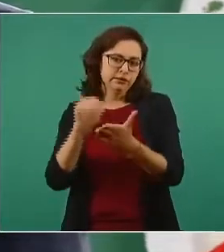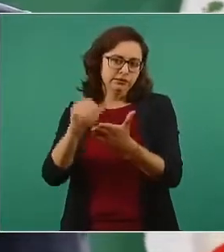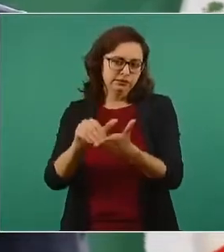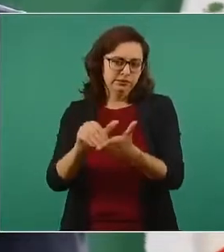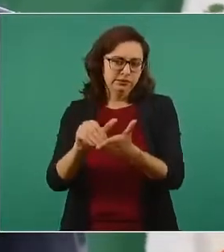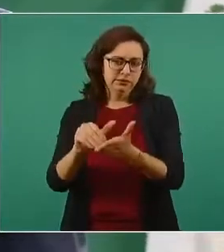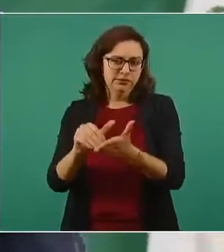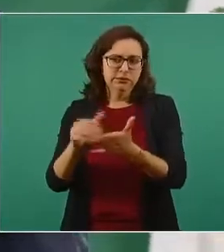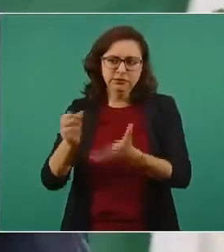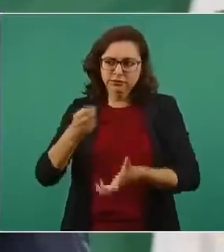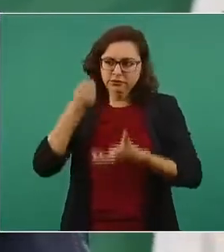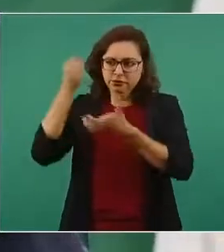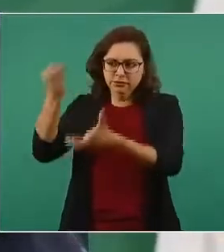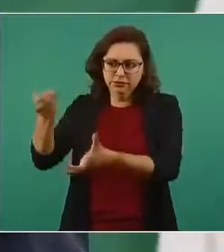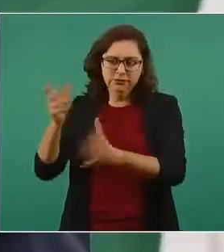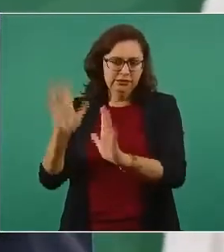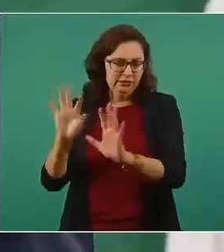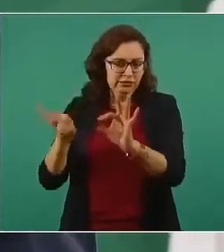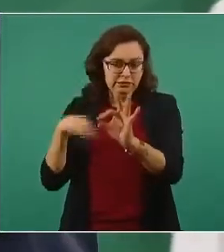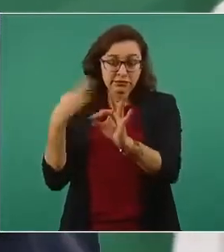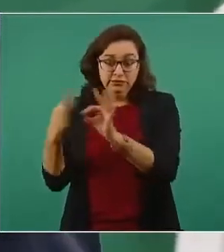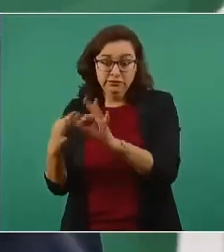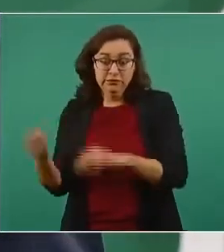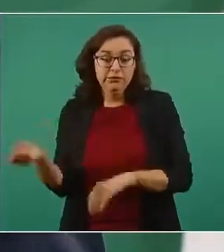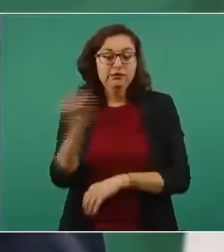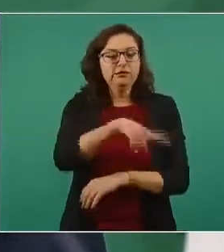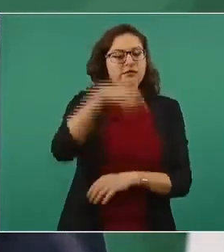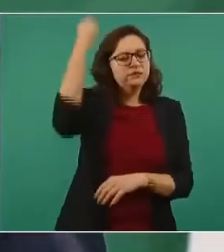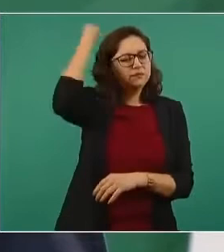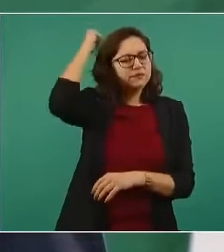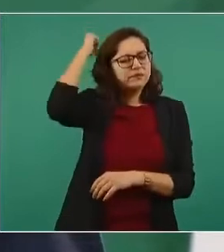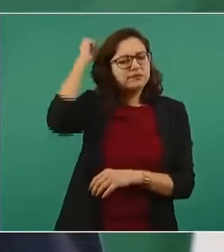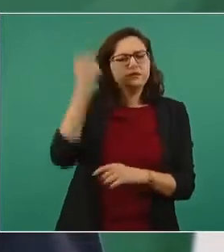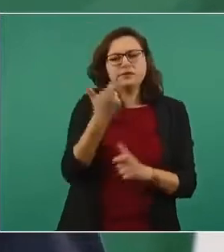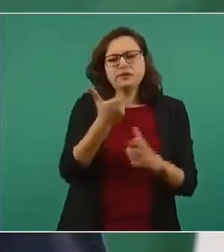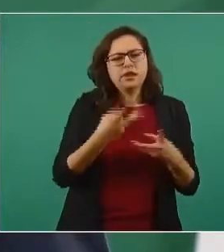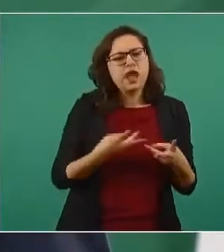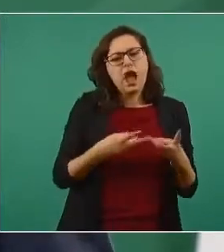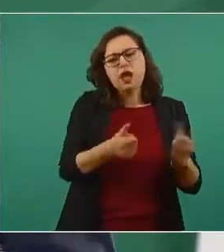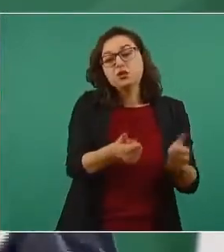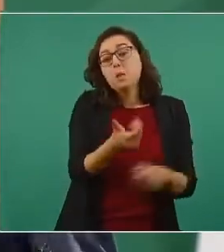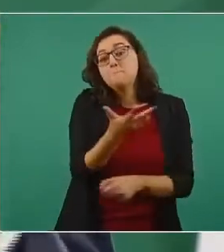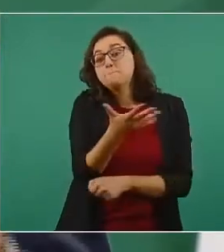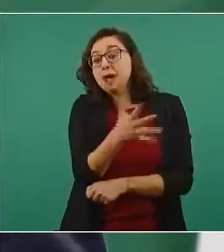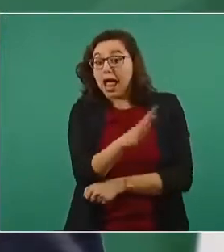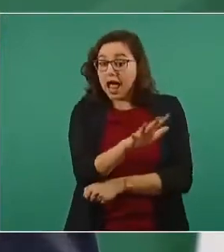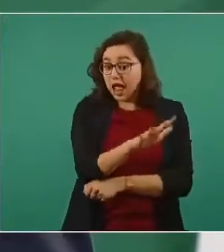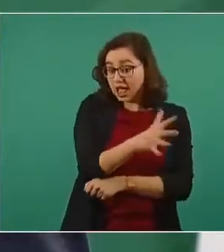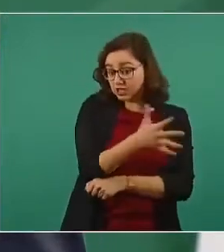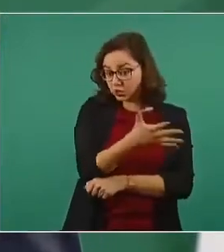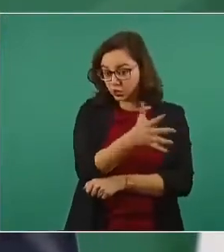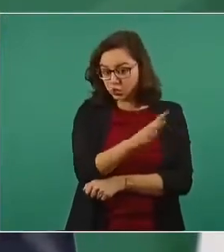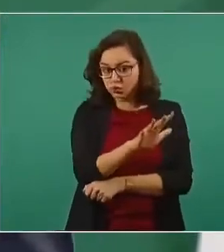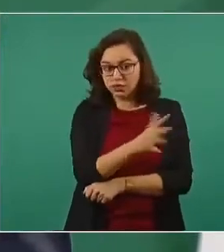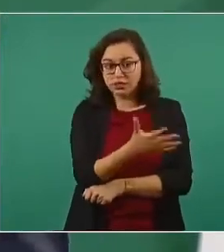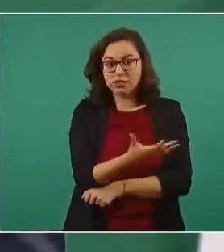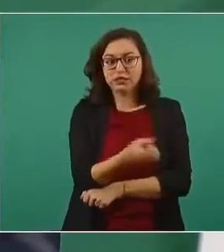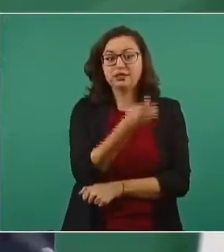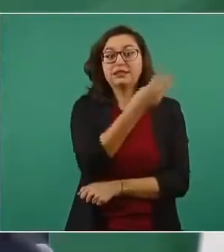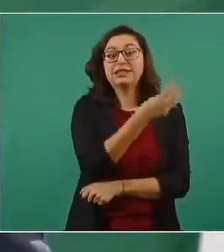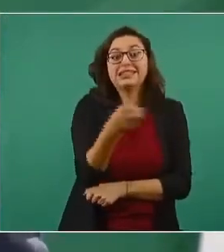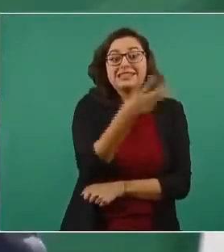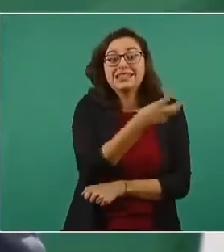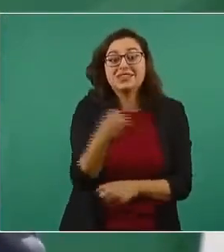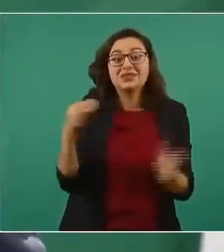Y el aeropuerto de Texcoco estaba estimado que iba a costar 300